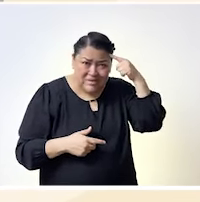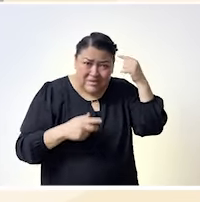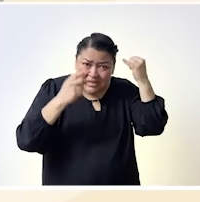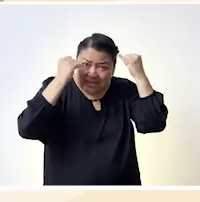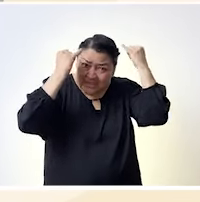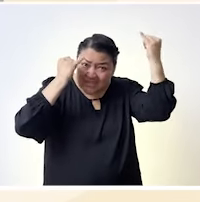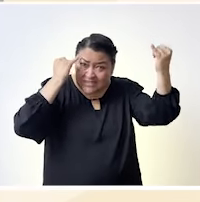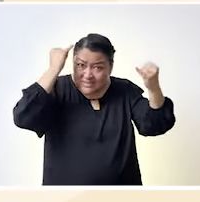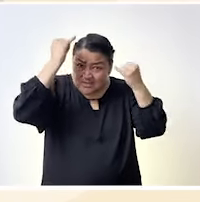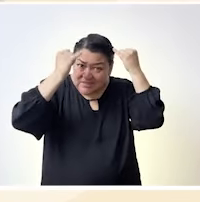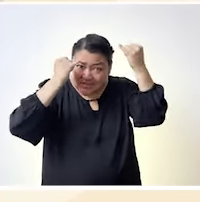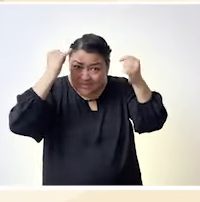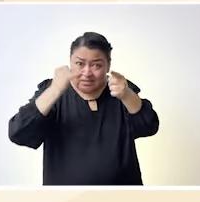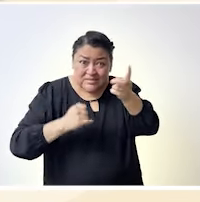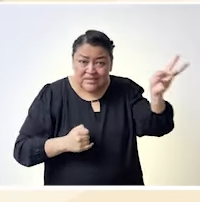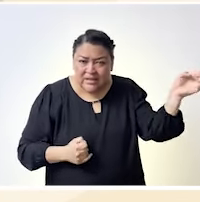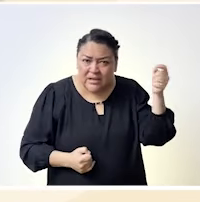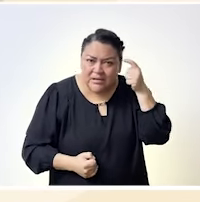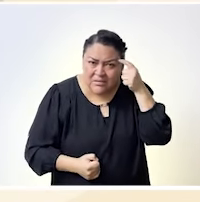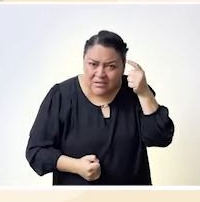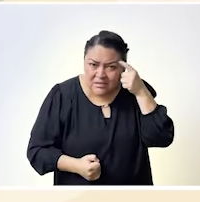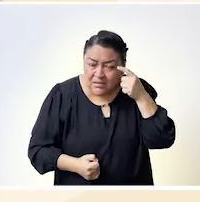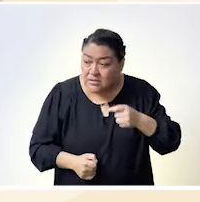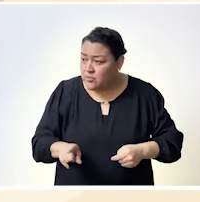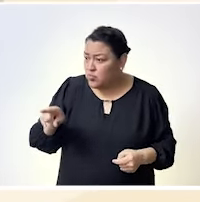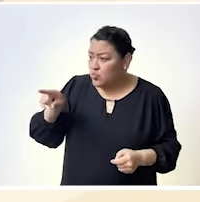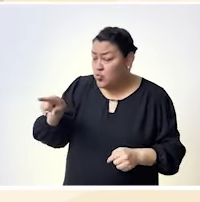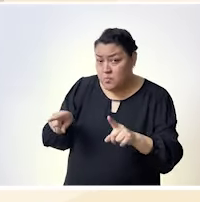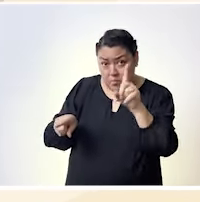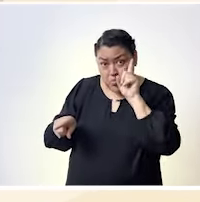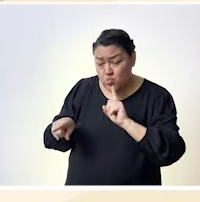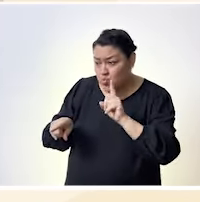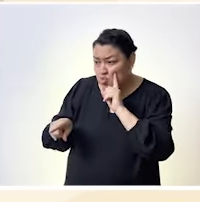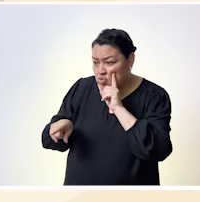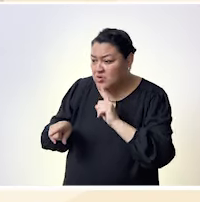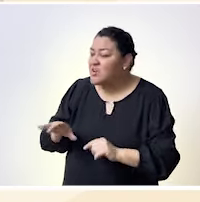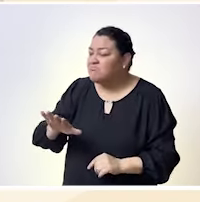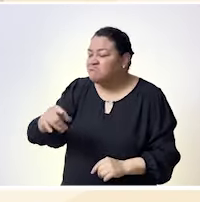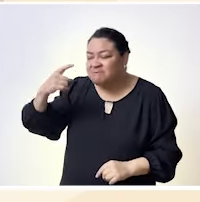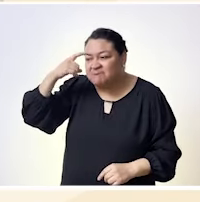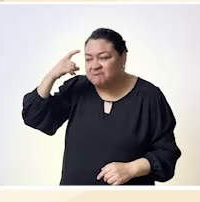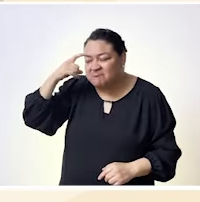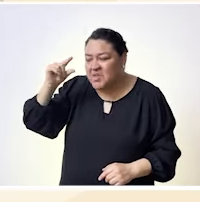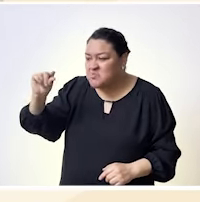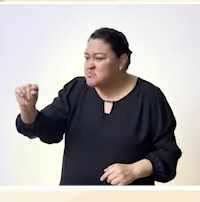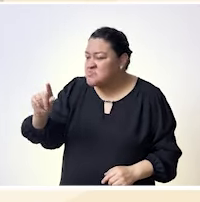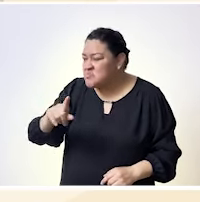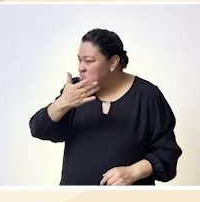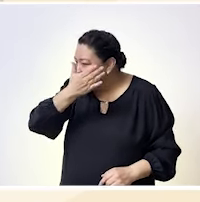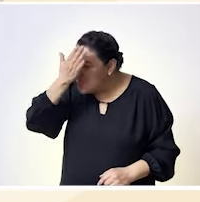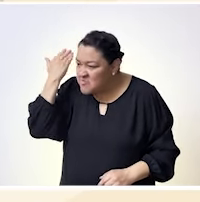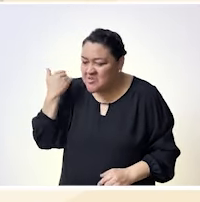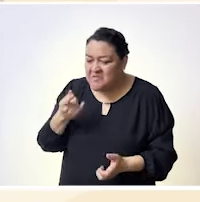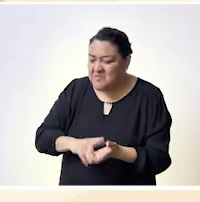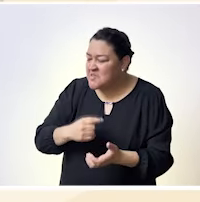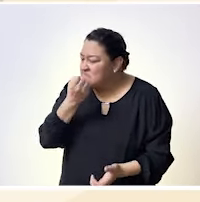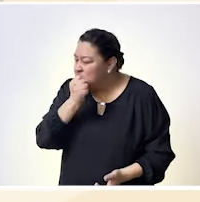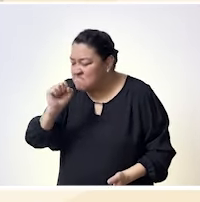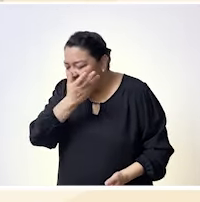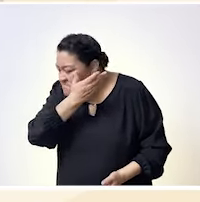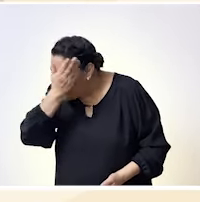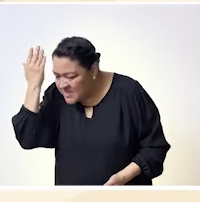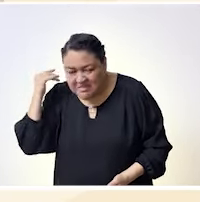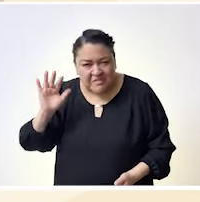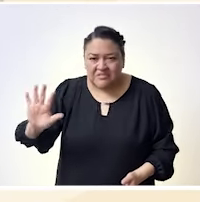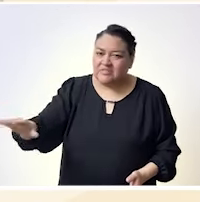intervención destaco esta cuestión que me parece que ha sido reiterativa en las cuatro el que las